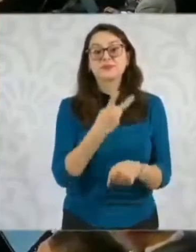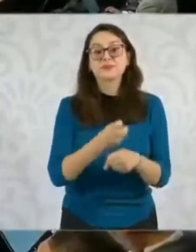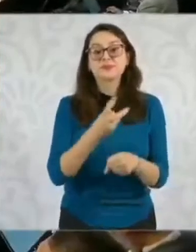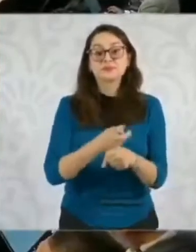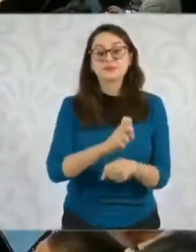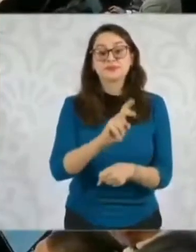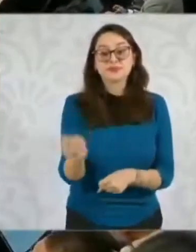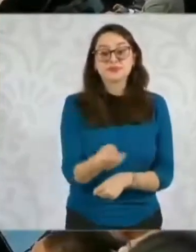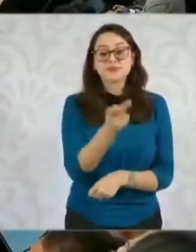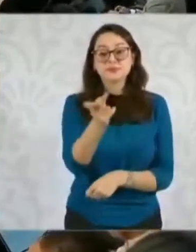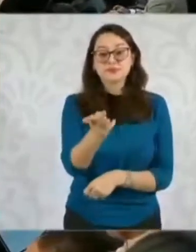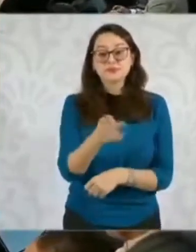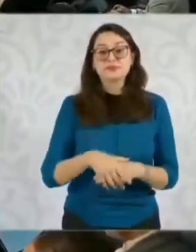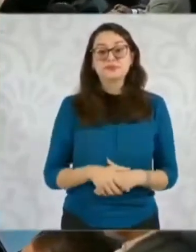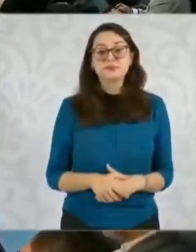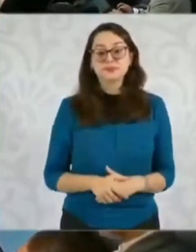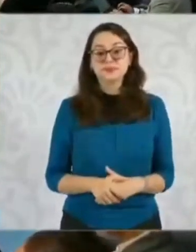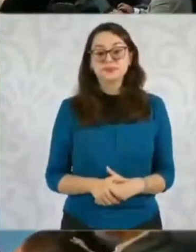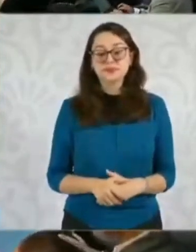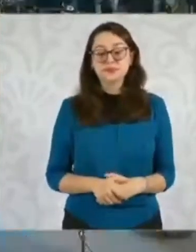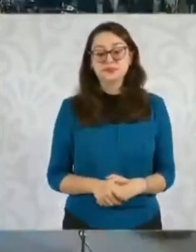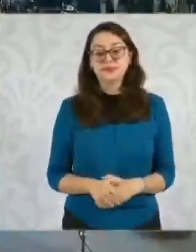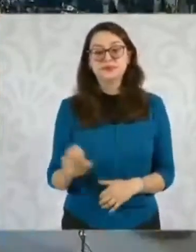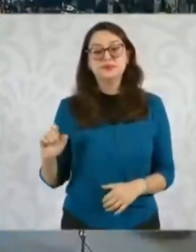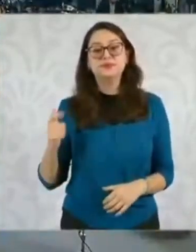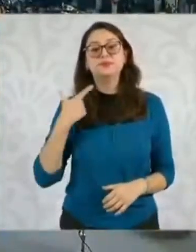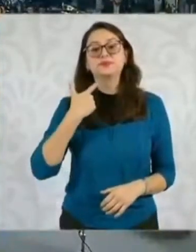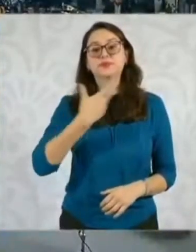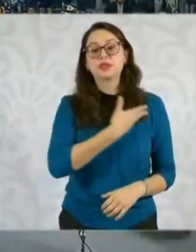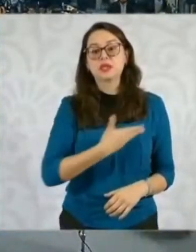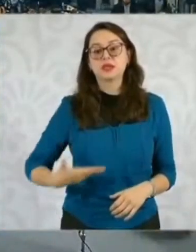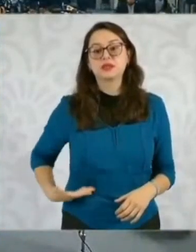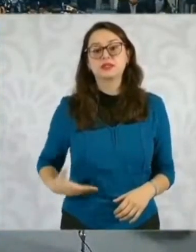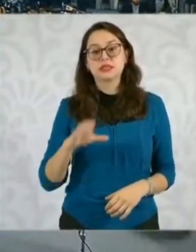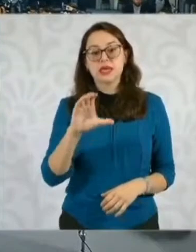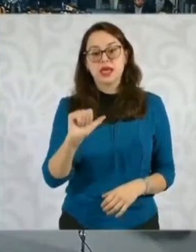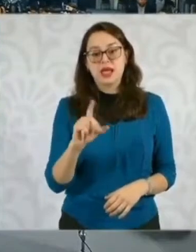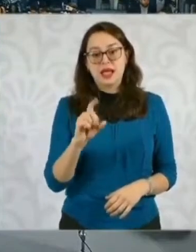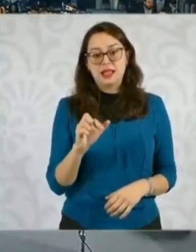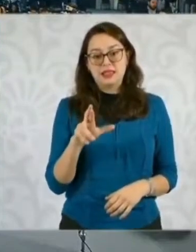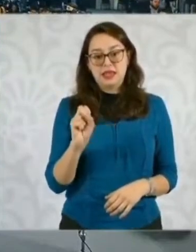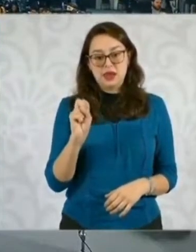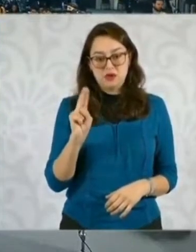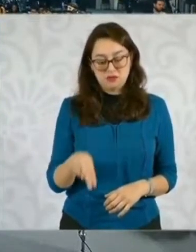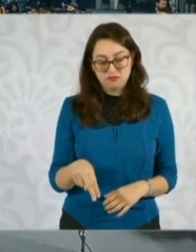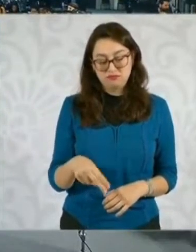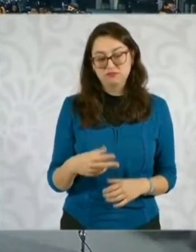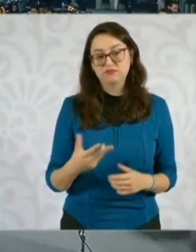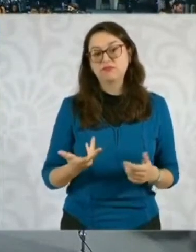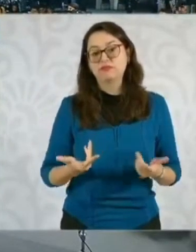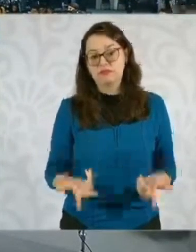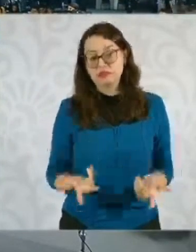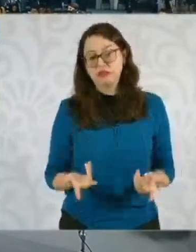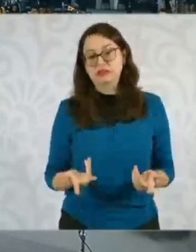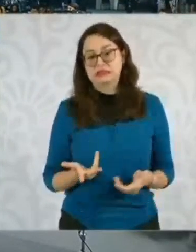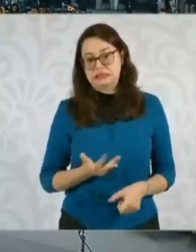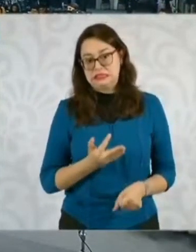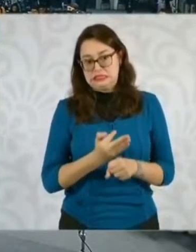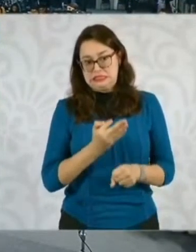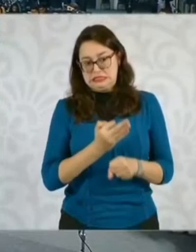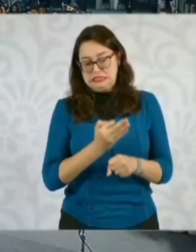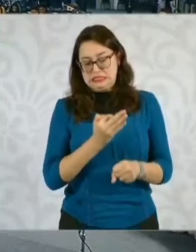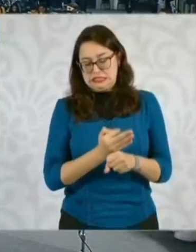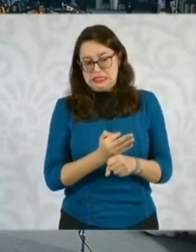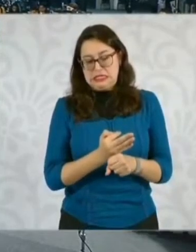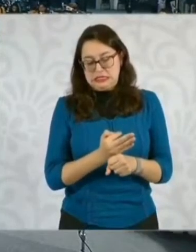Pregunta sobre el expresidente Felipe Calderón en este contexto. Hay una investigación en